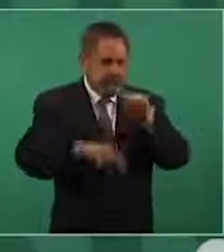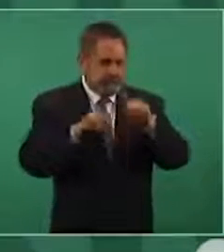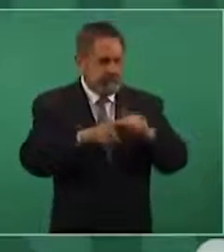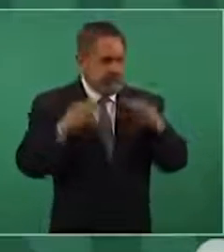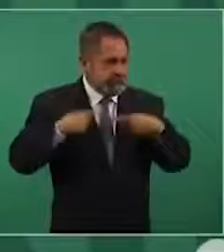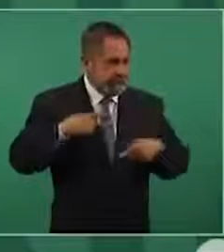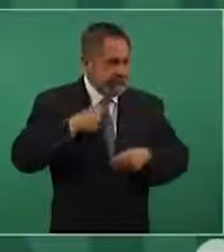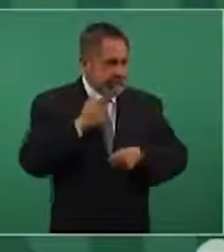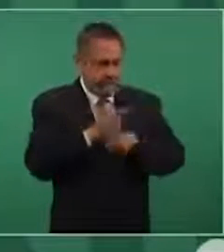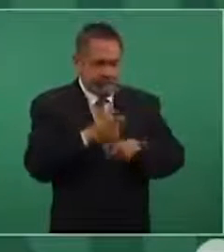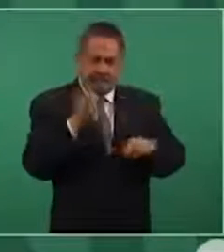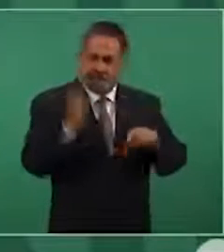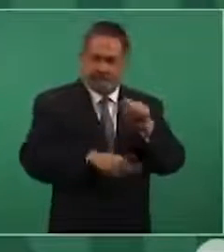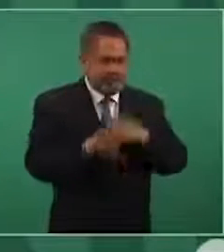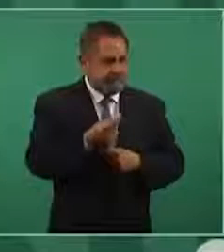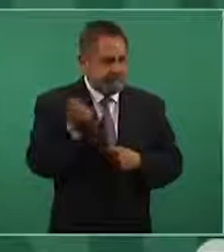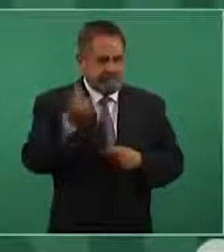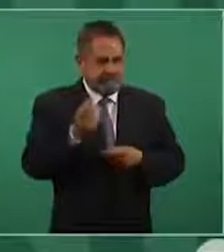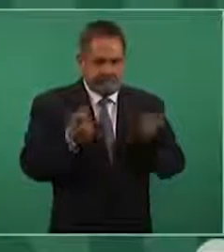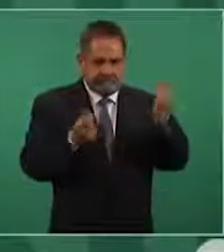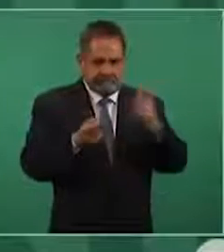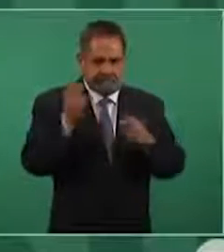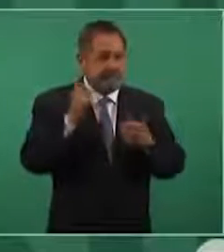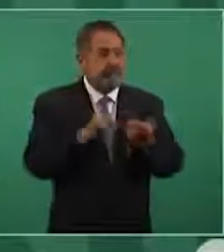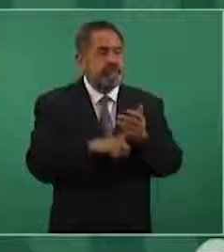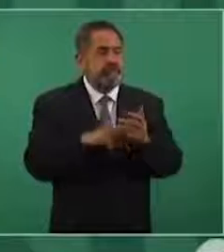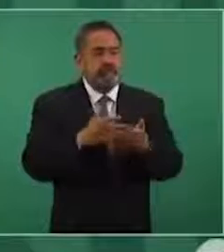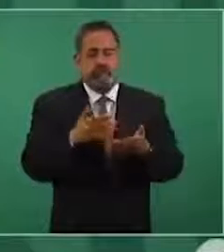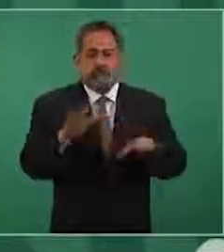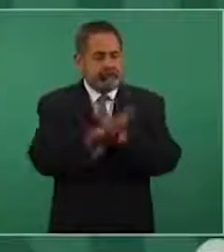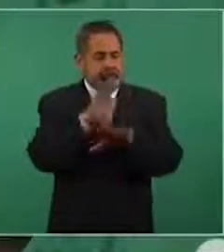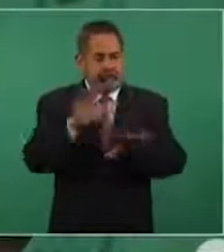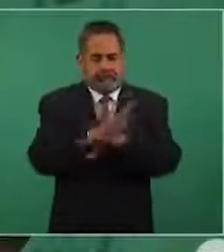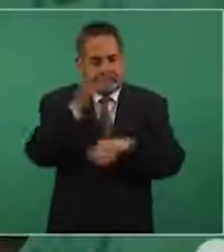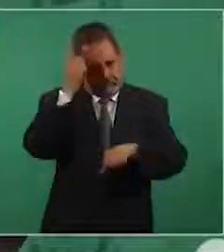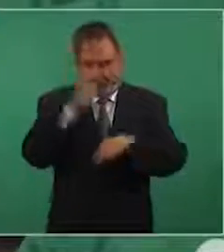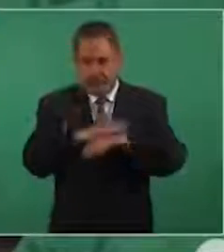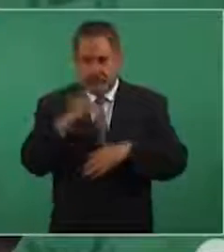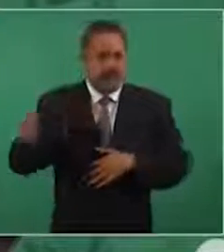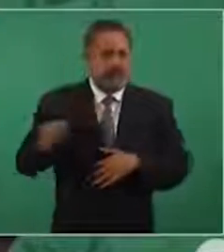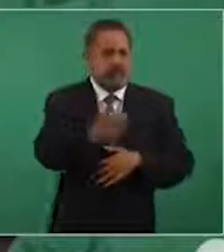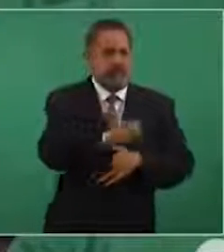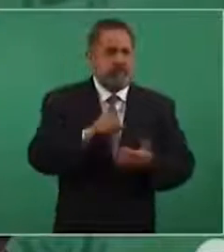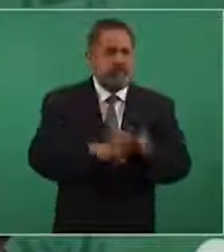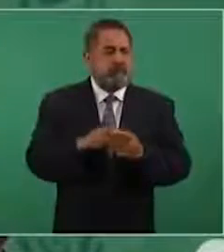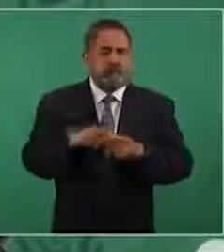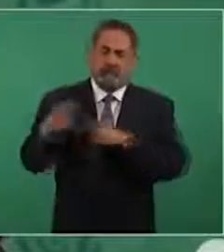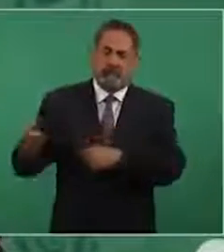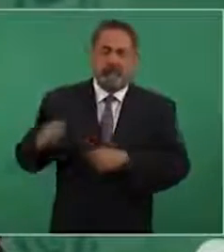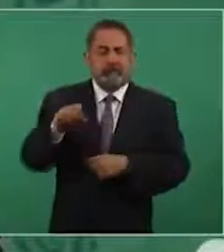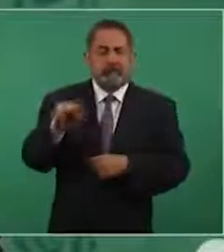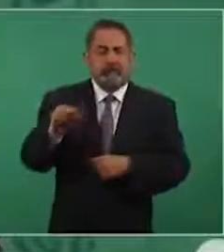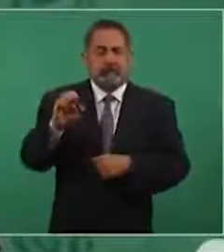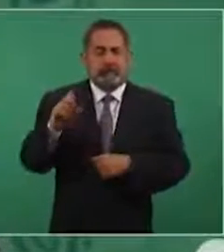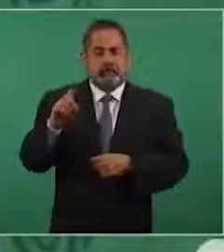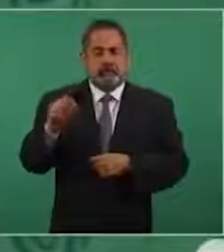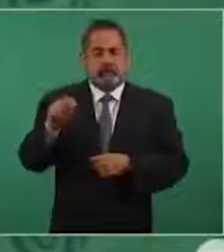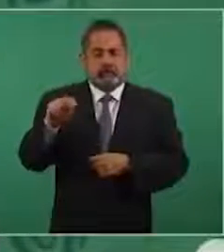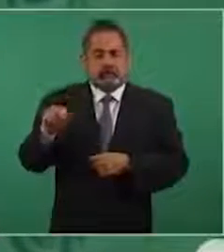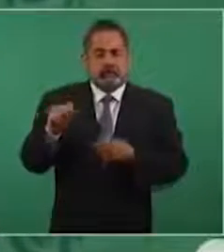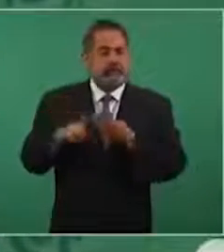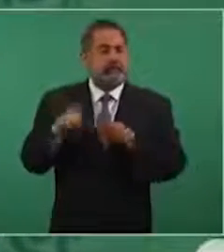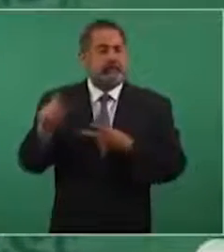las aduanas están manejadas por la Secretaría de Defensa y por la Secretaría de Marina.